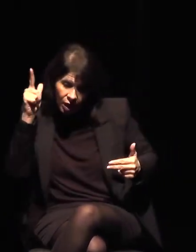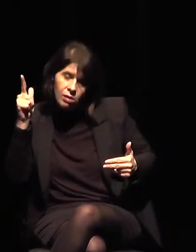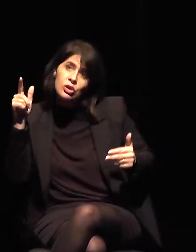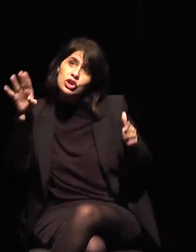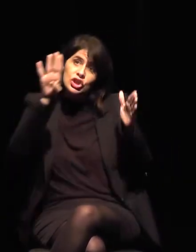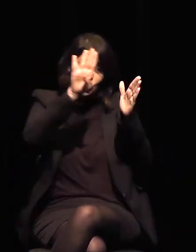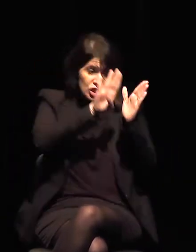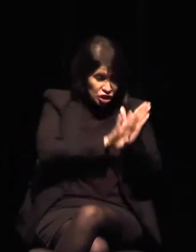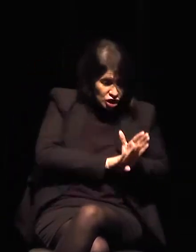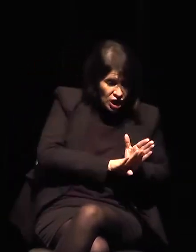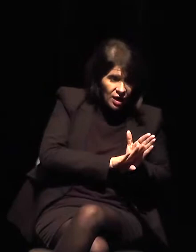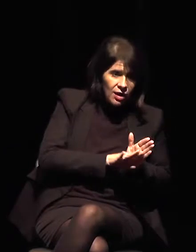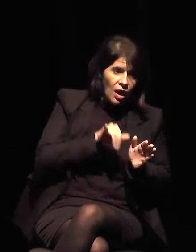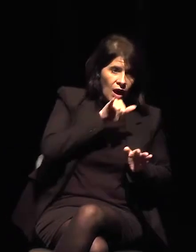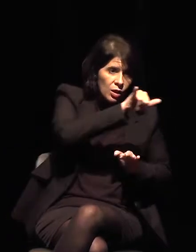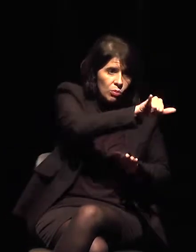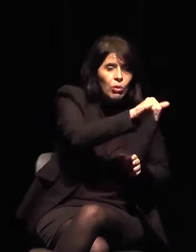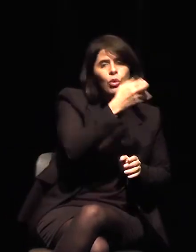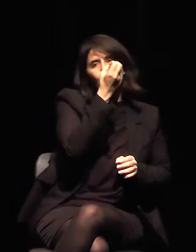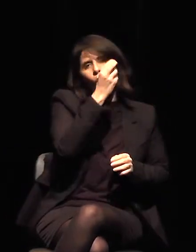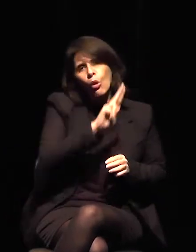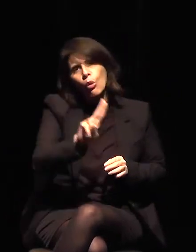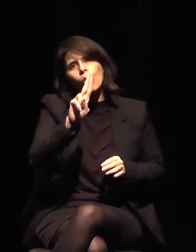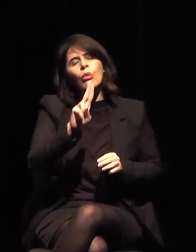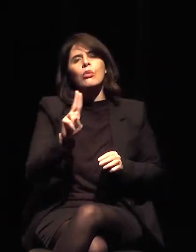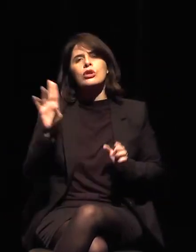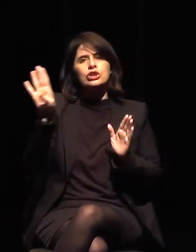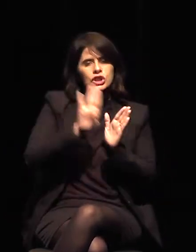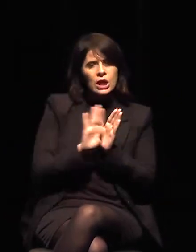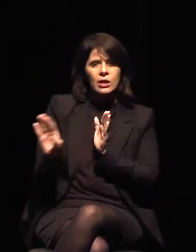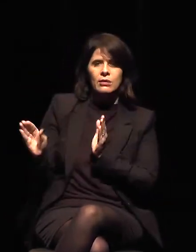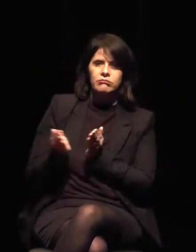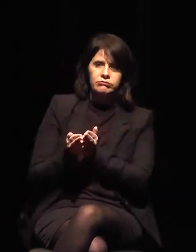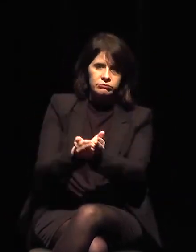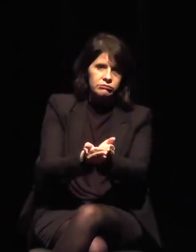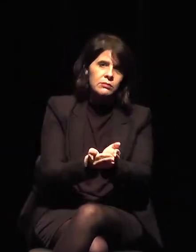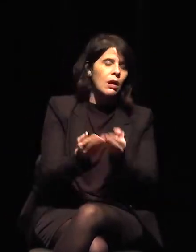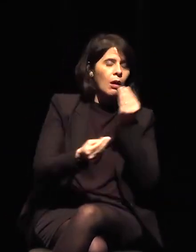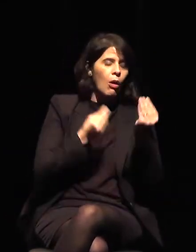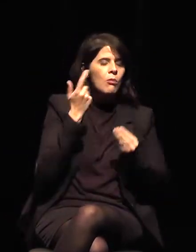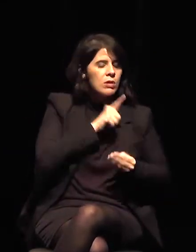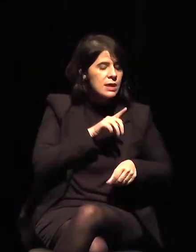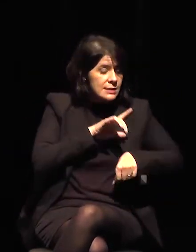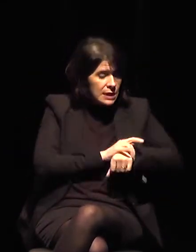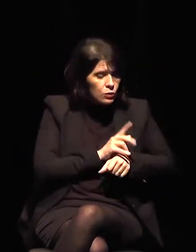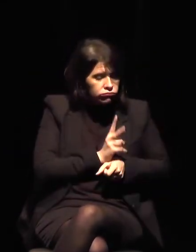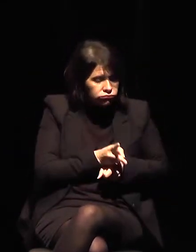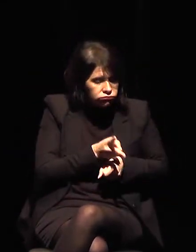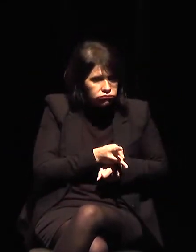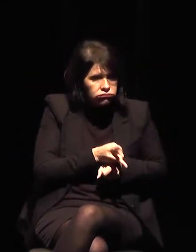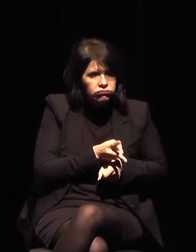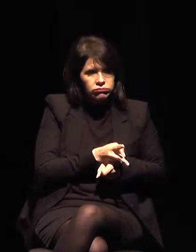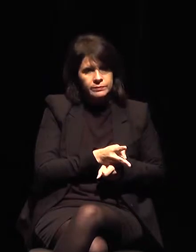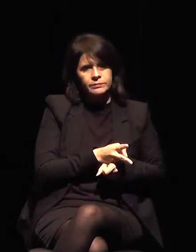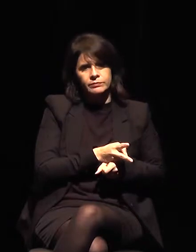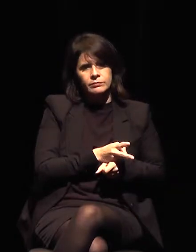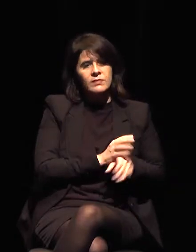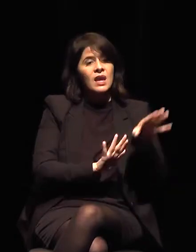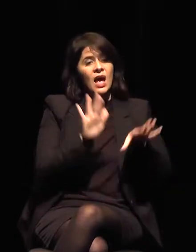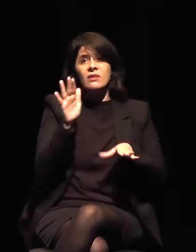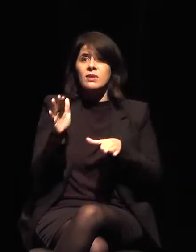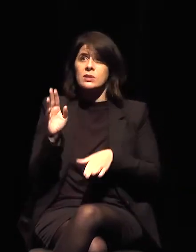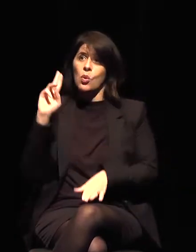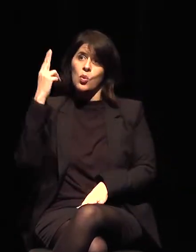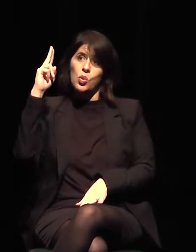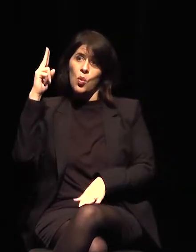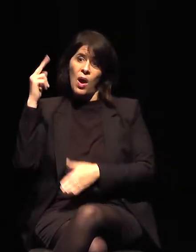Yo coordiné seis ediciones de la Bienal del Mercosur siempre que había que traer obras de Uruguay desde Porto Alegre.